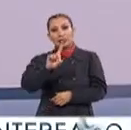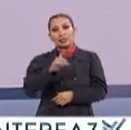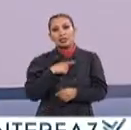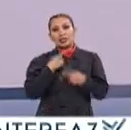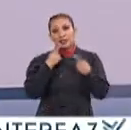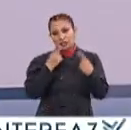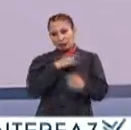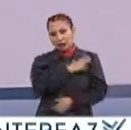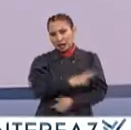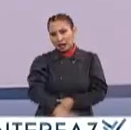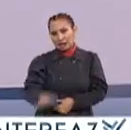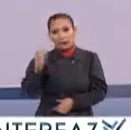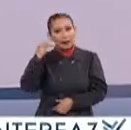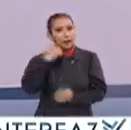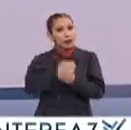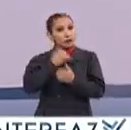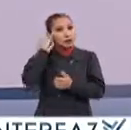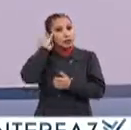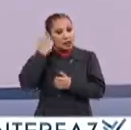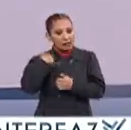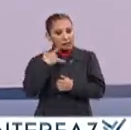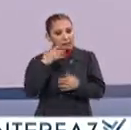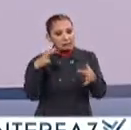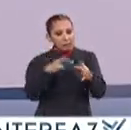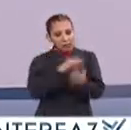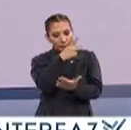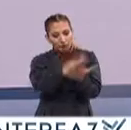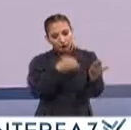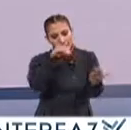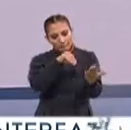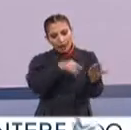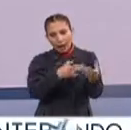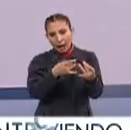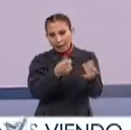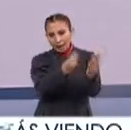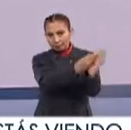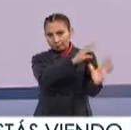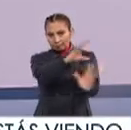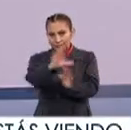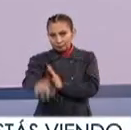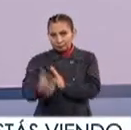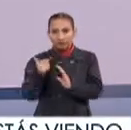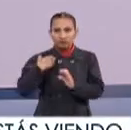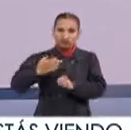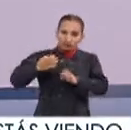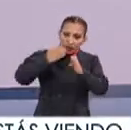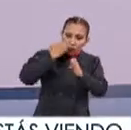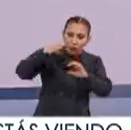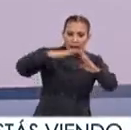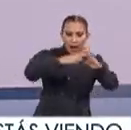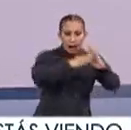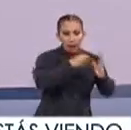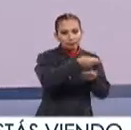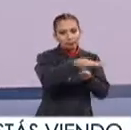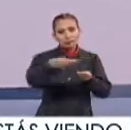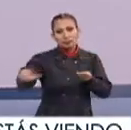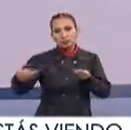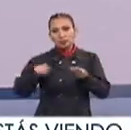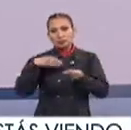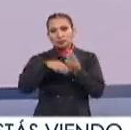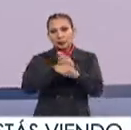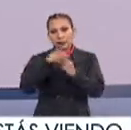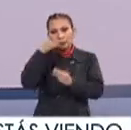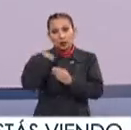Educación Indígena Están uniendo esfuerzos para mejorar los programas Enfocados a la calidad de la enseñanza La infraestructura Y la distribución de los recursos